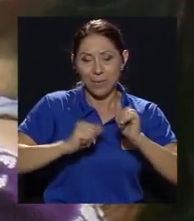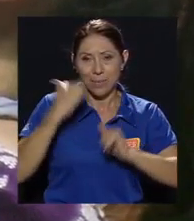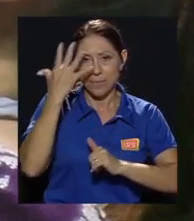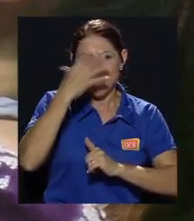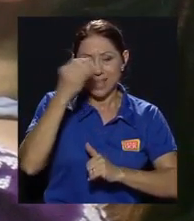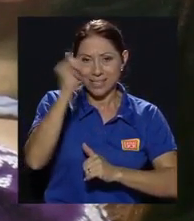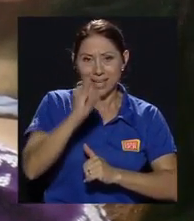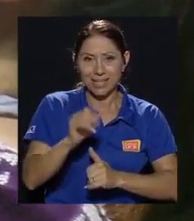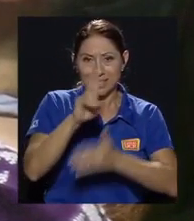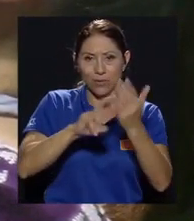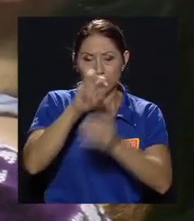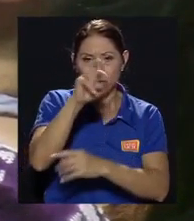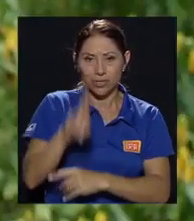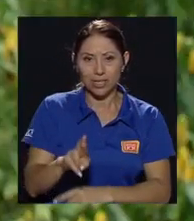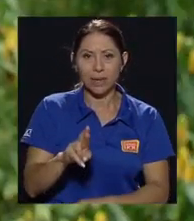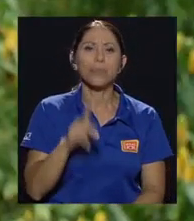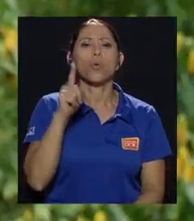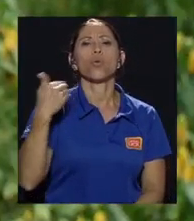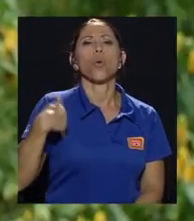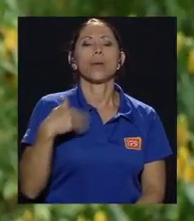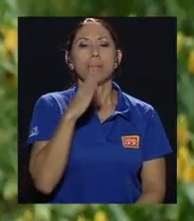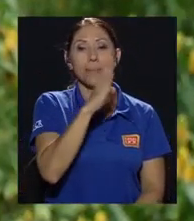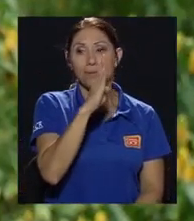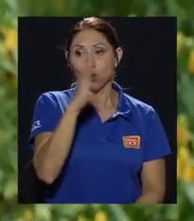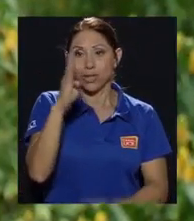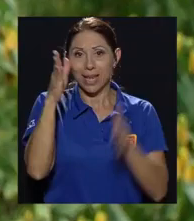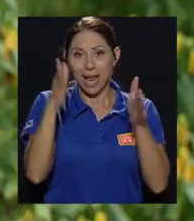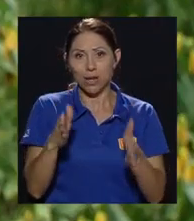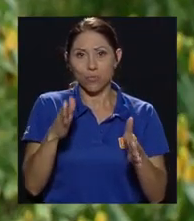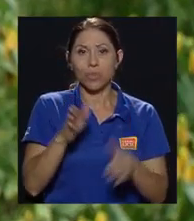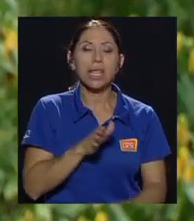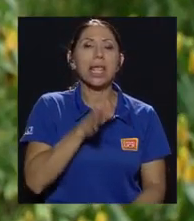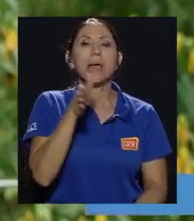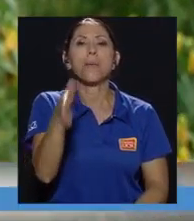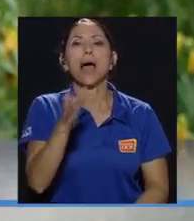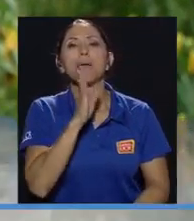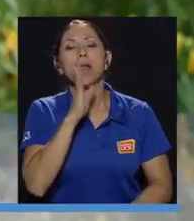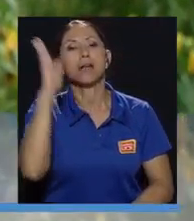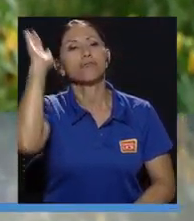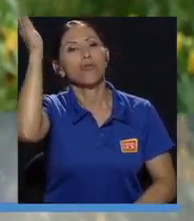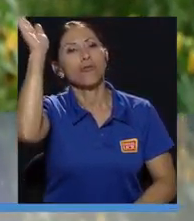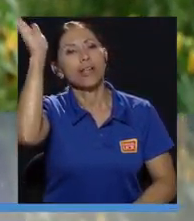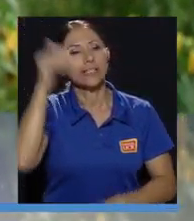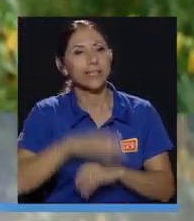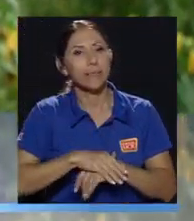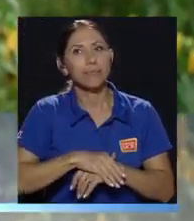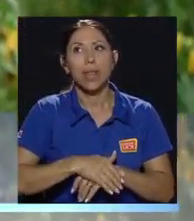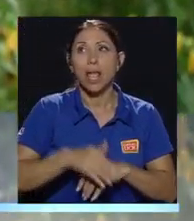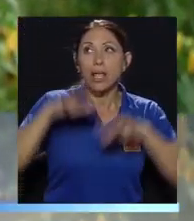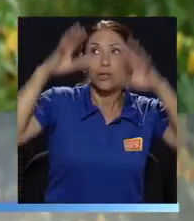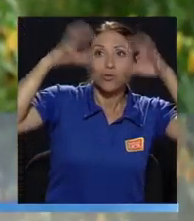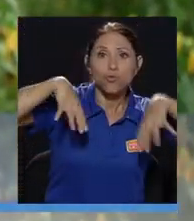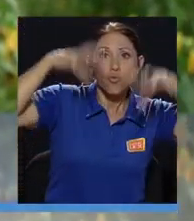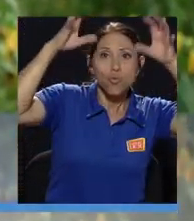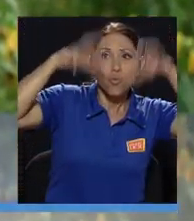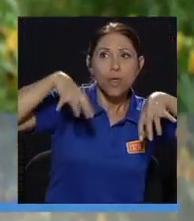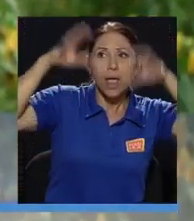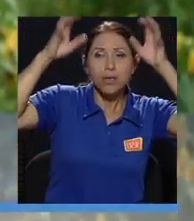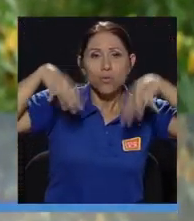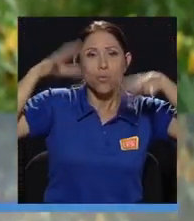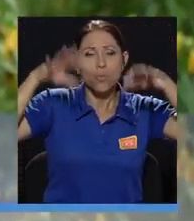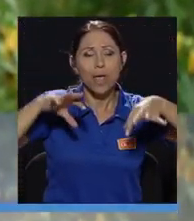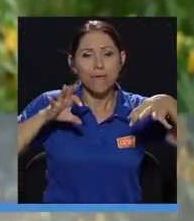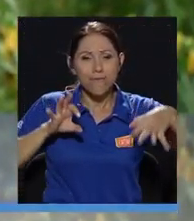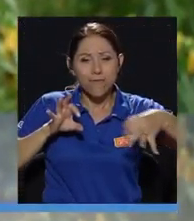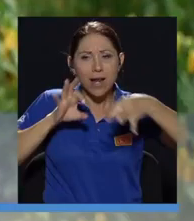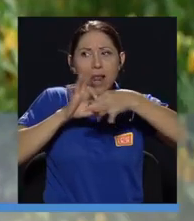bibliotecario que va a dar una conferencia sobre literatura, sobre la relación del agua, de la lluvia con los poetas, y pierde la